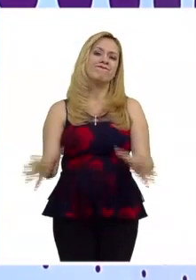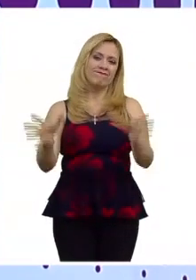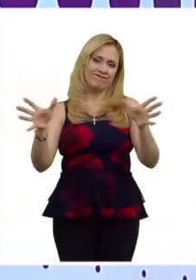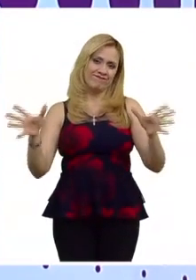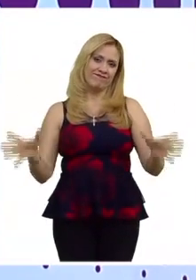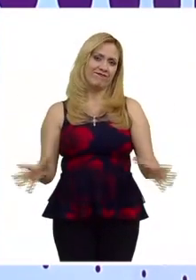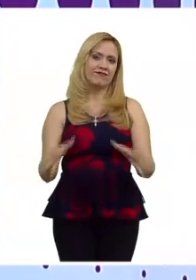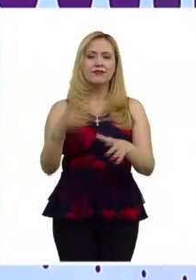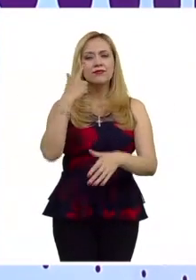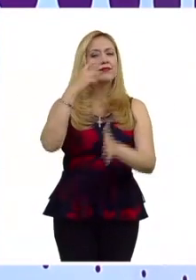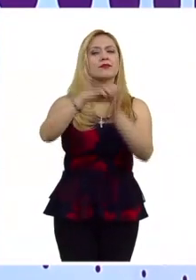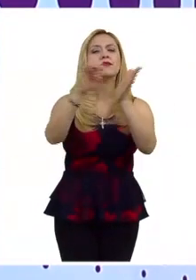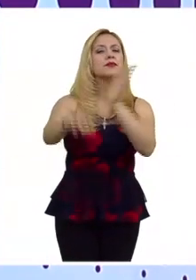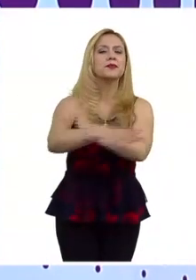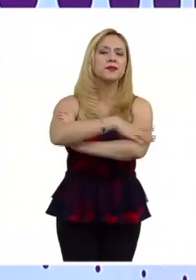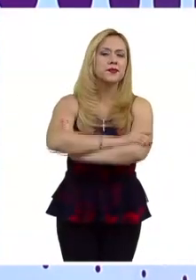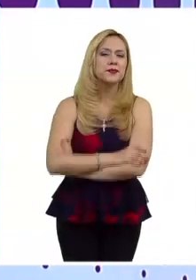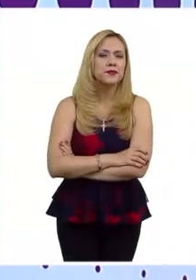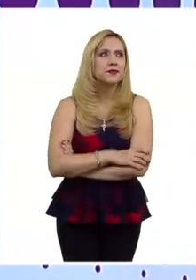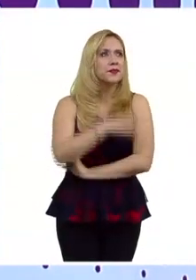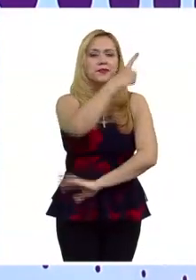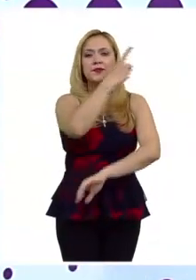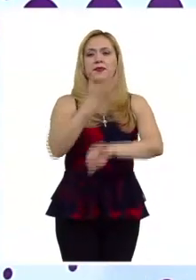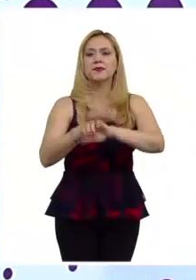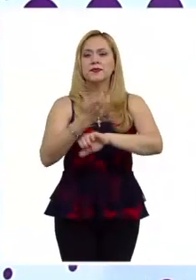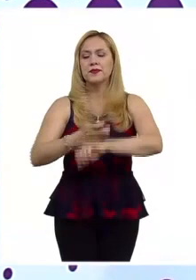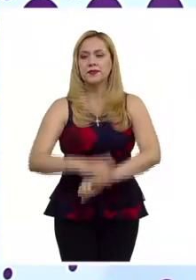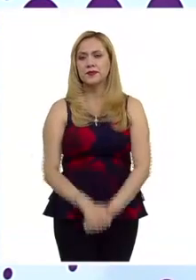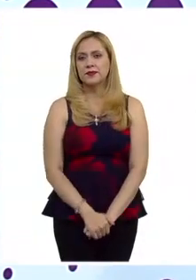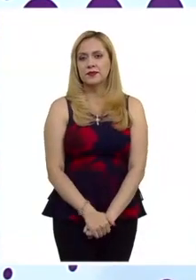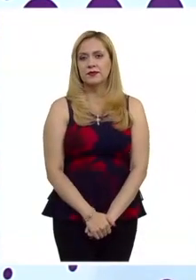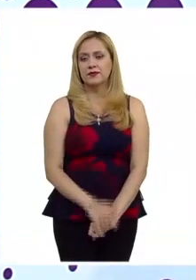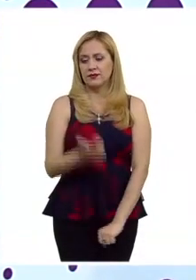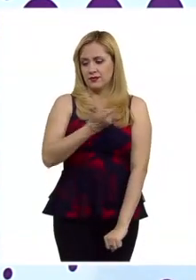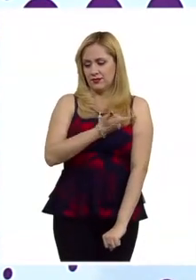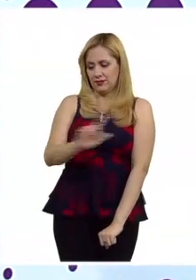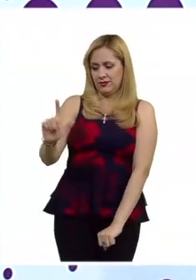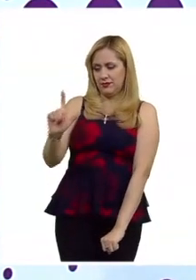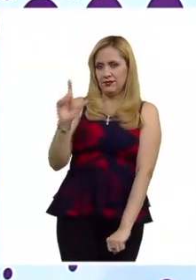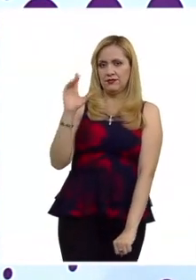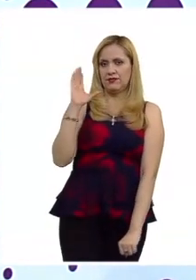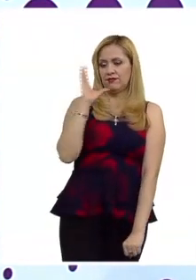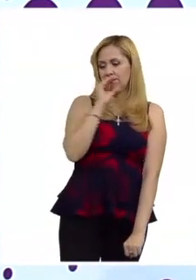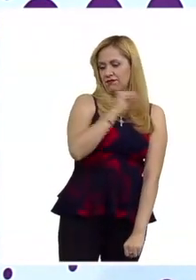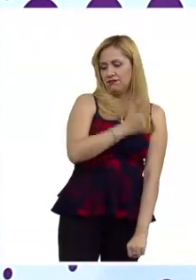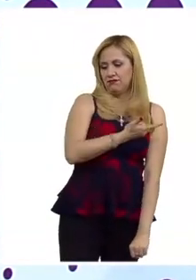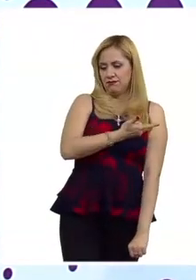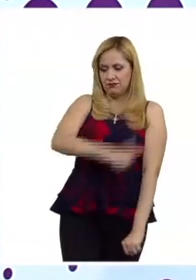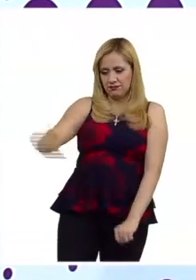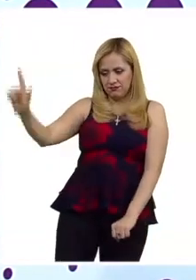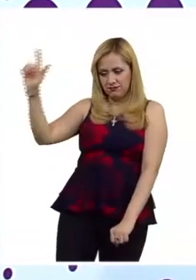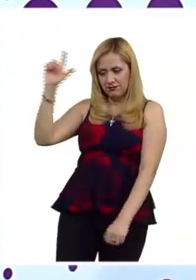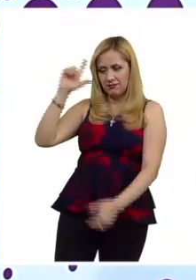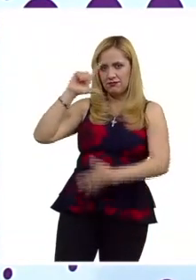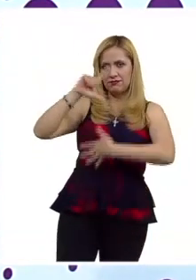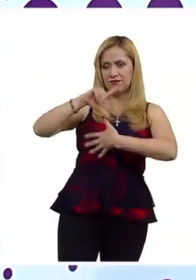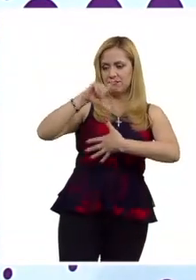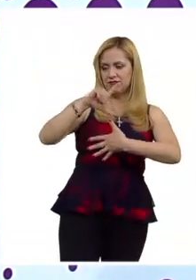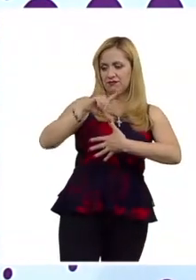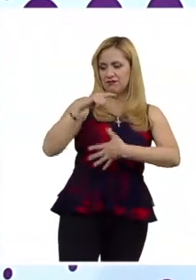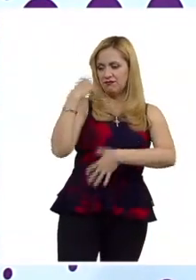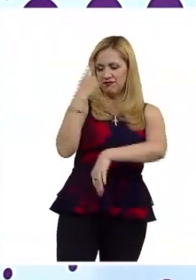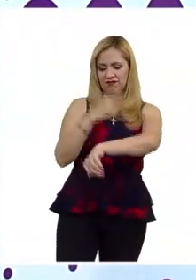la muestra más clara lo tenemos en Estados Unidos pero cada vez más por ejemplo bueno tradicionalmente lo ha hecho